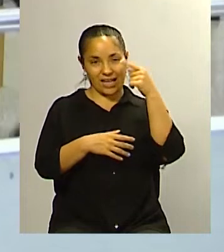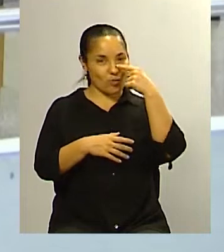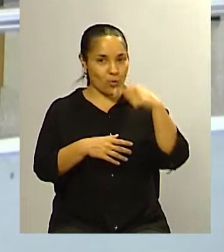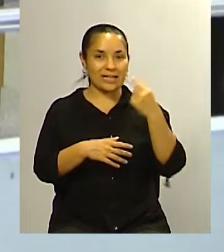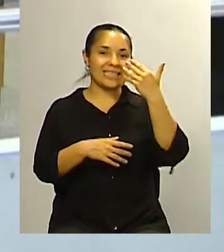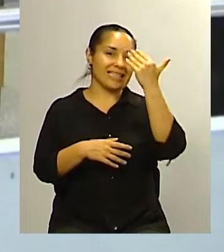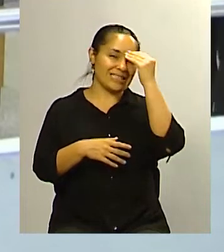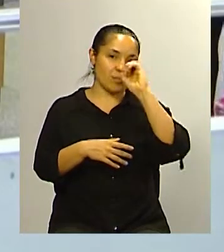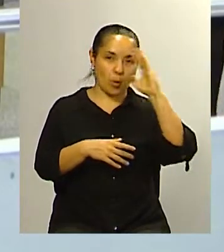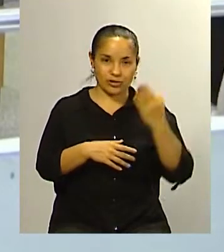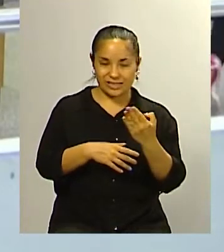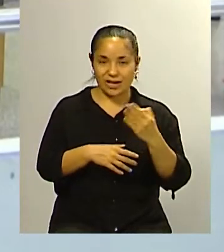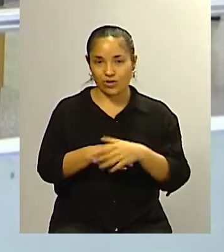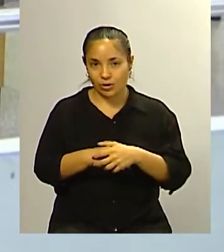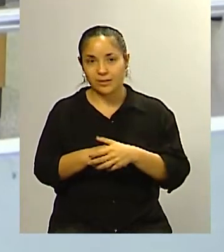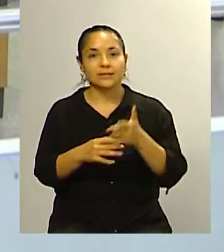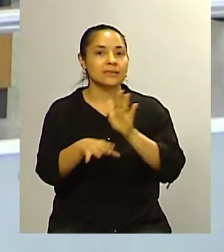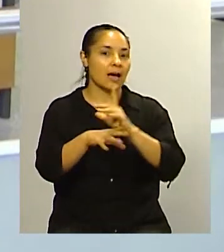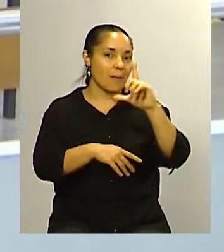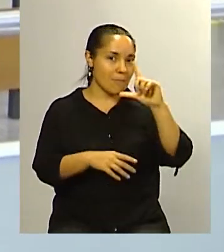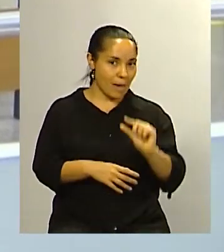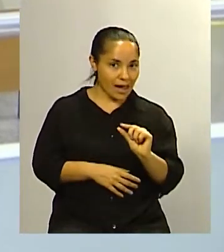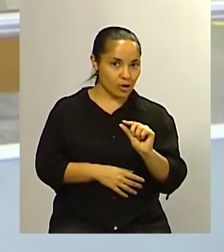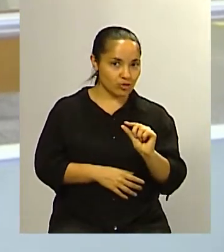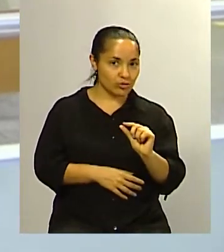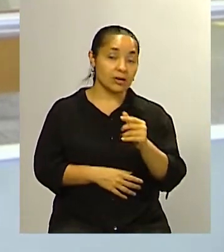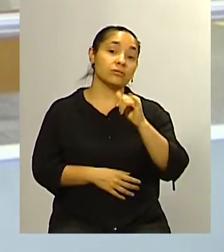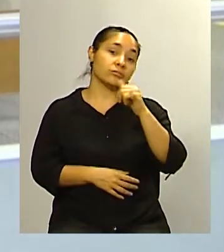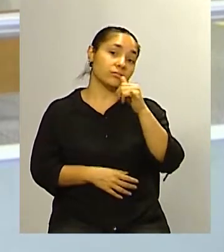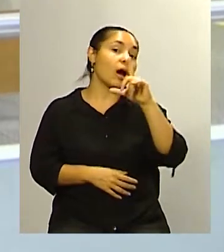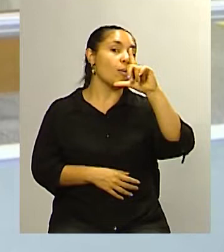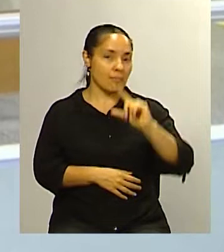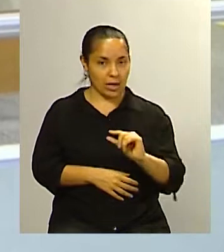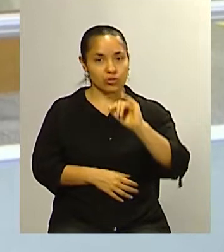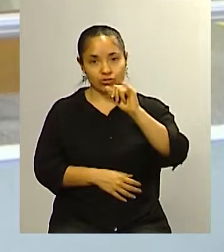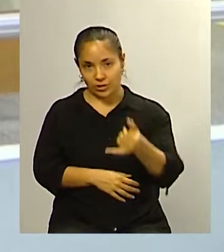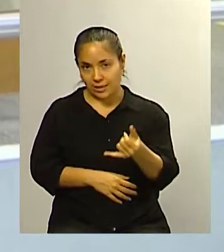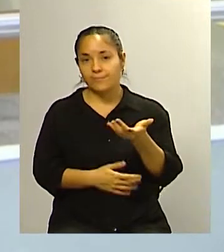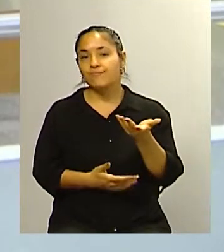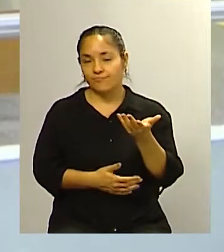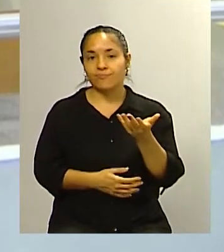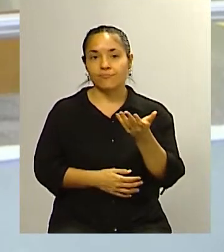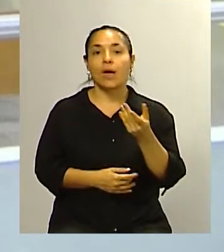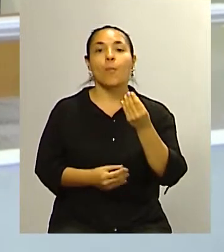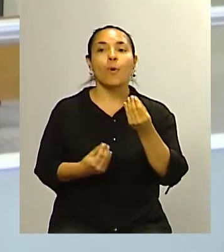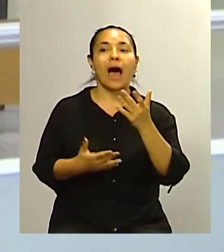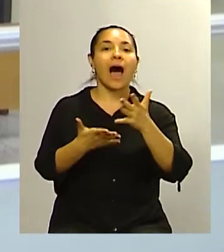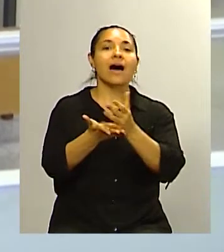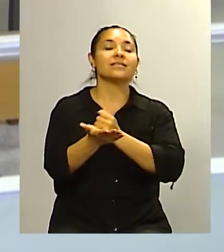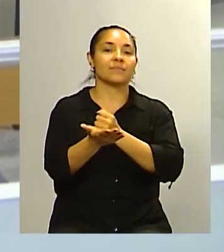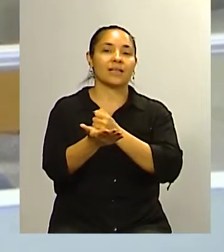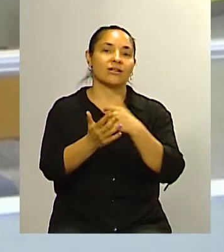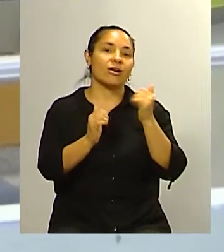% o sea que digamos es bajo por supuesto si es muy bajo para los niveles de aceptación que ha tenido